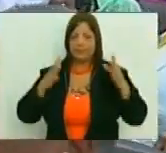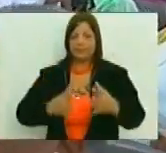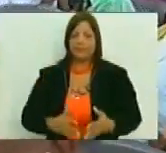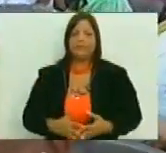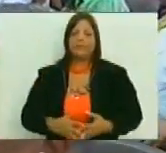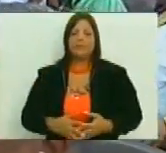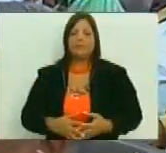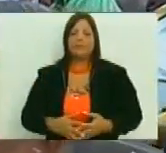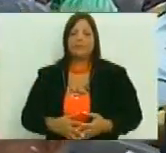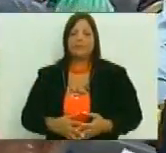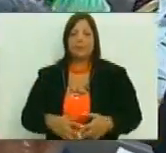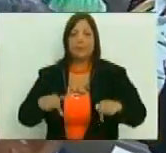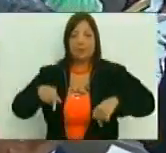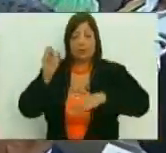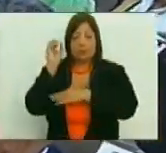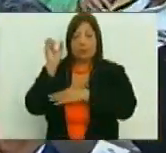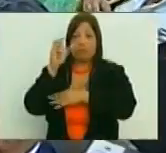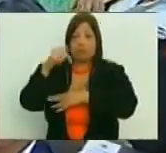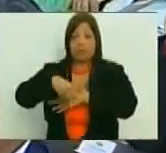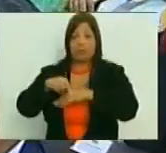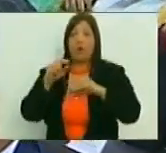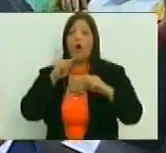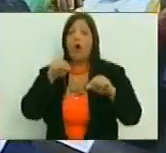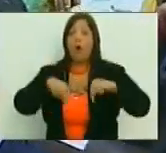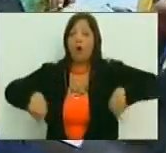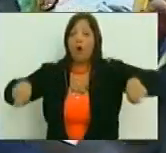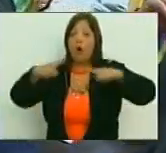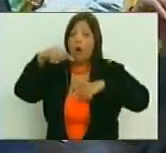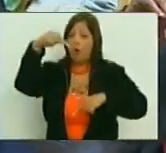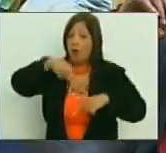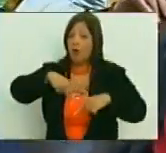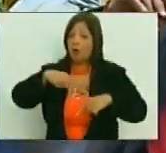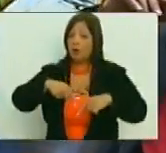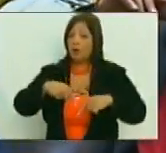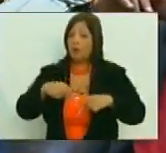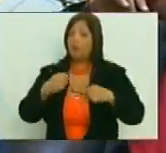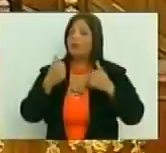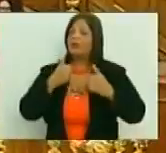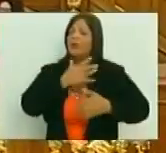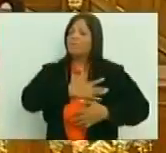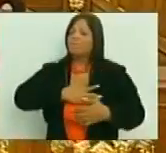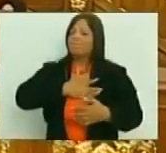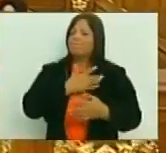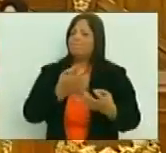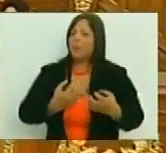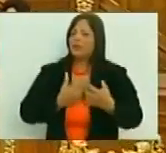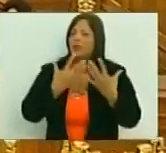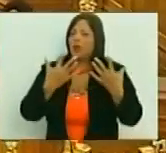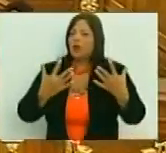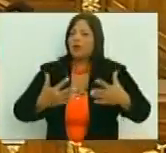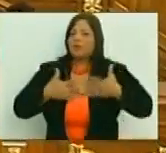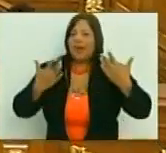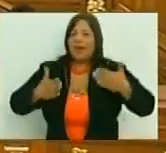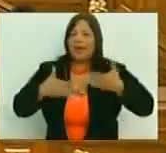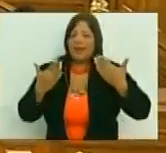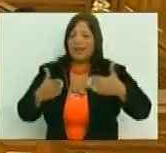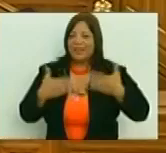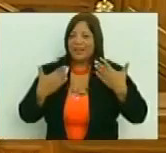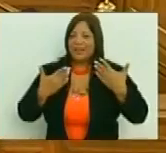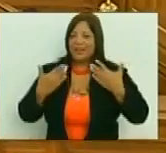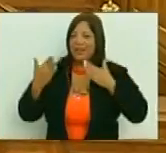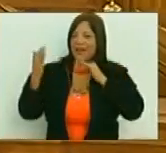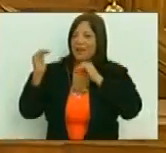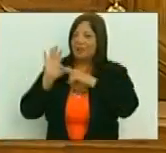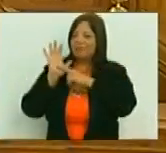la sesión de hoy ha sido una sesión nutrida de pasión de alegría de